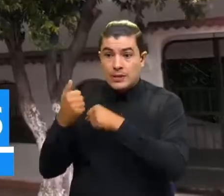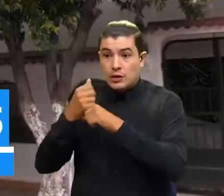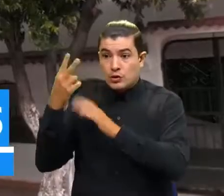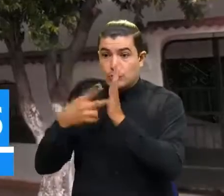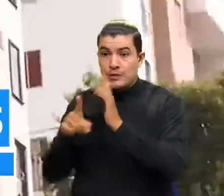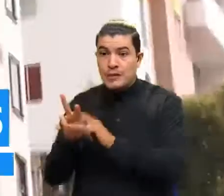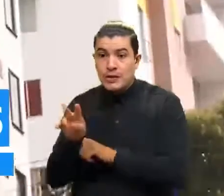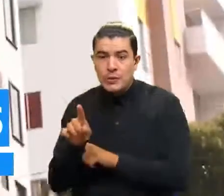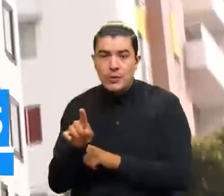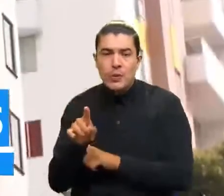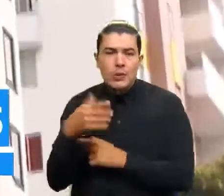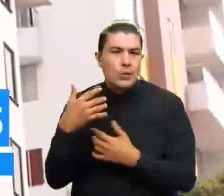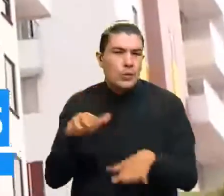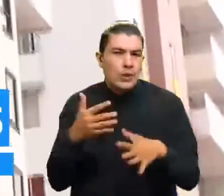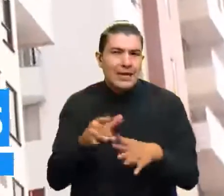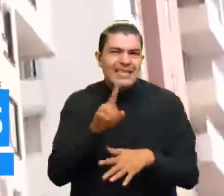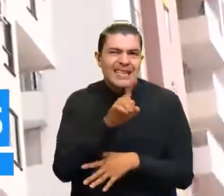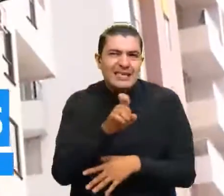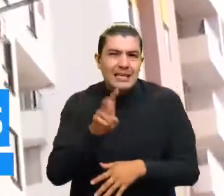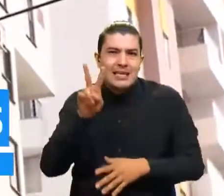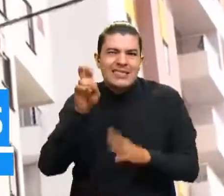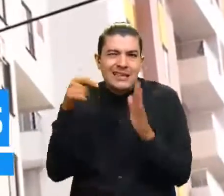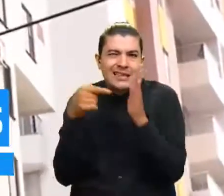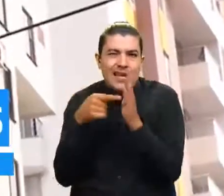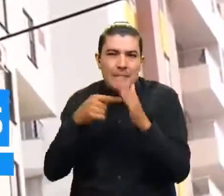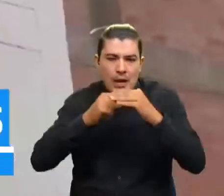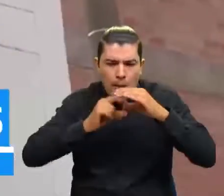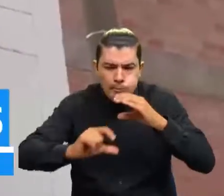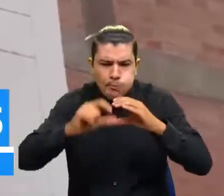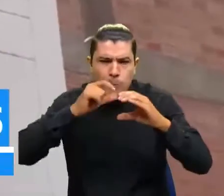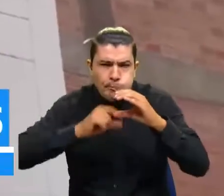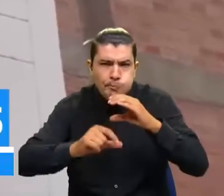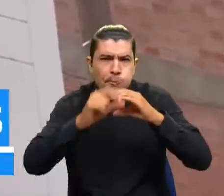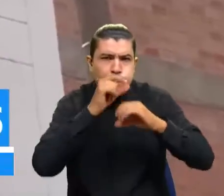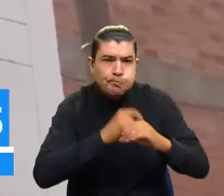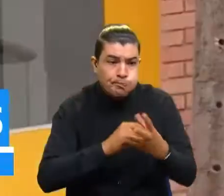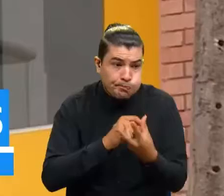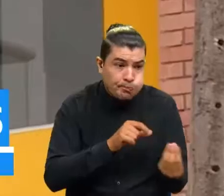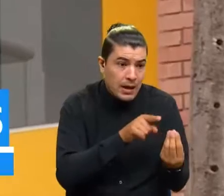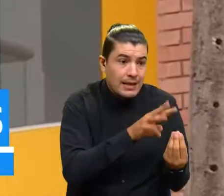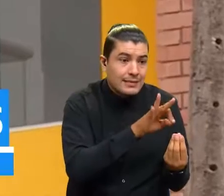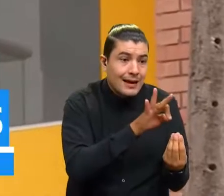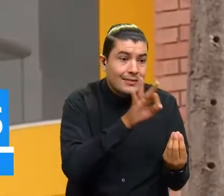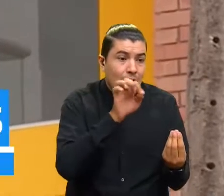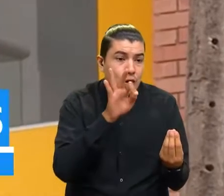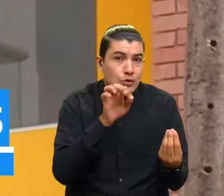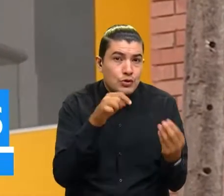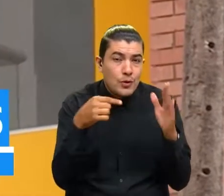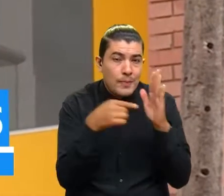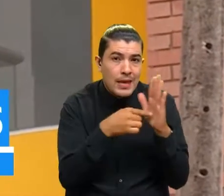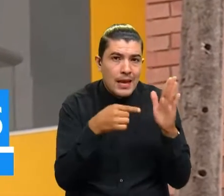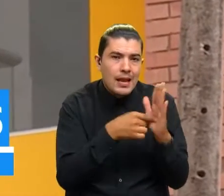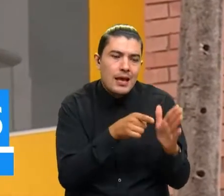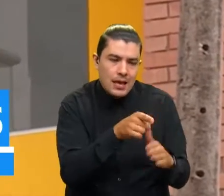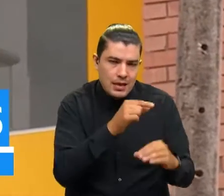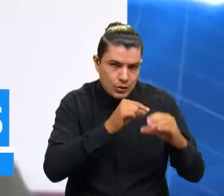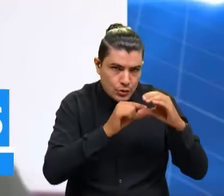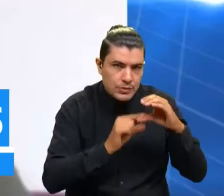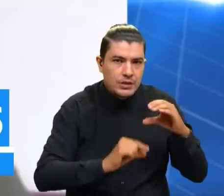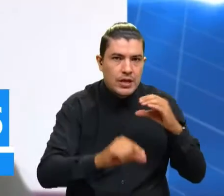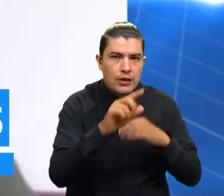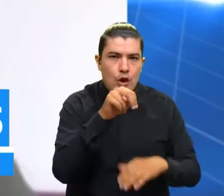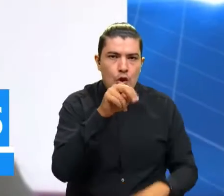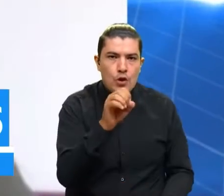67 mil subsidios de mi casa ya fueron ofrecidos, 38 mil de ellos, con subsidio no vis. En